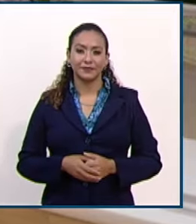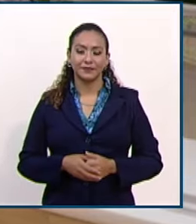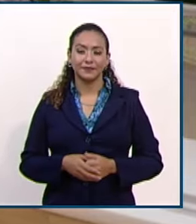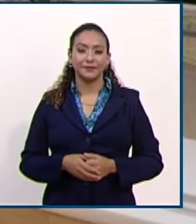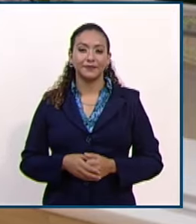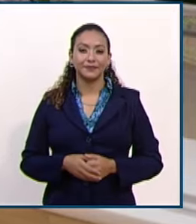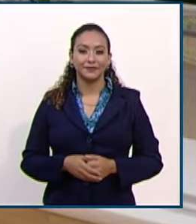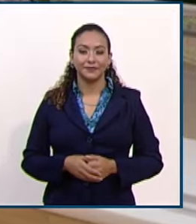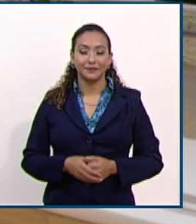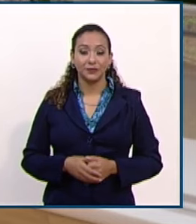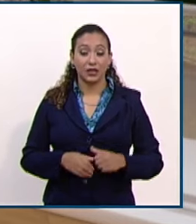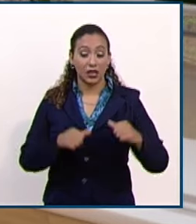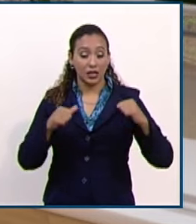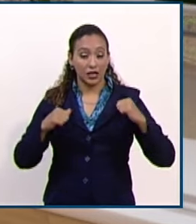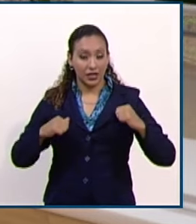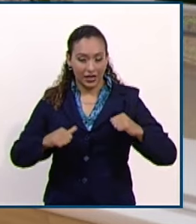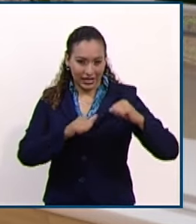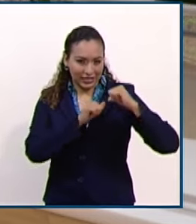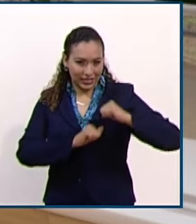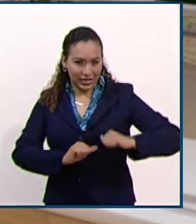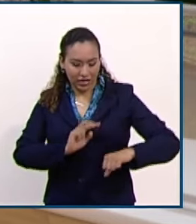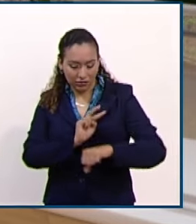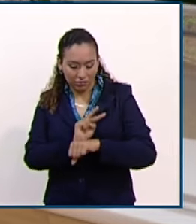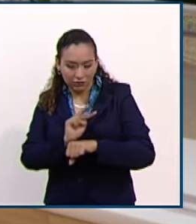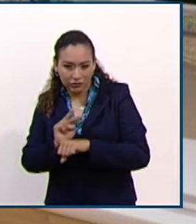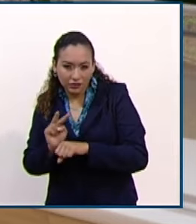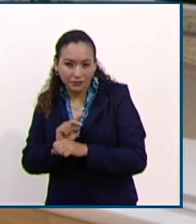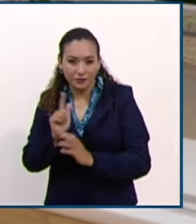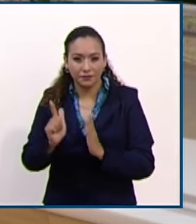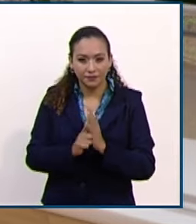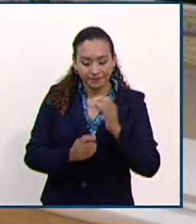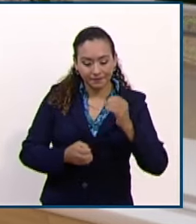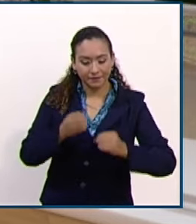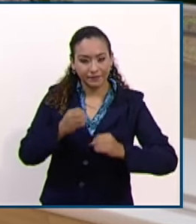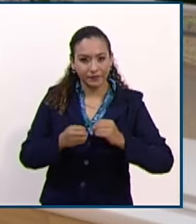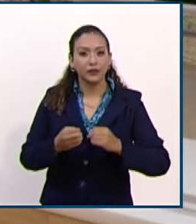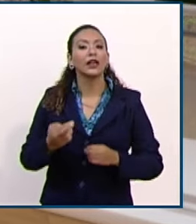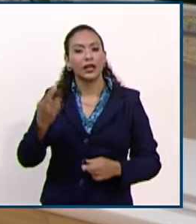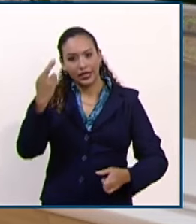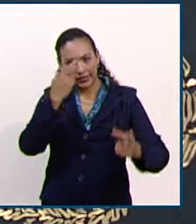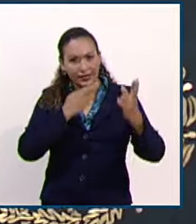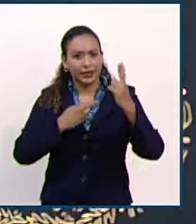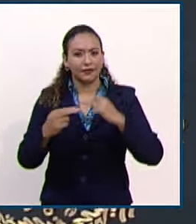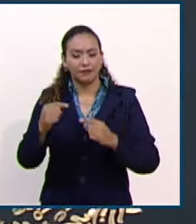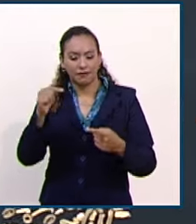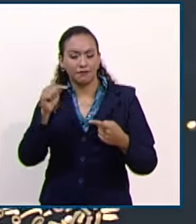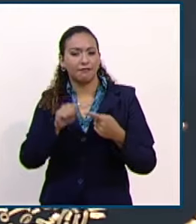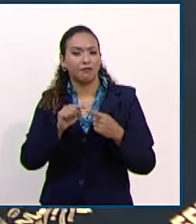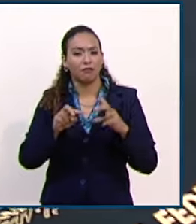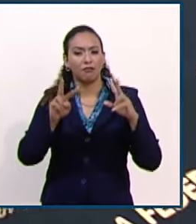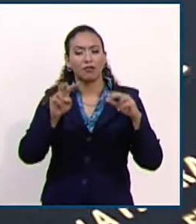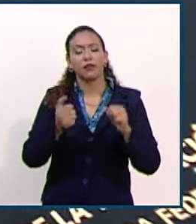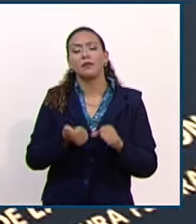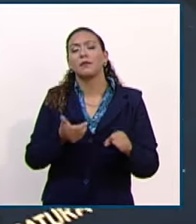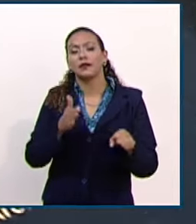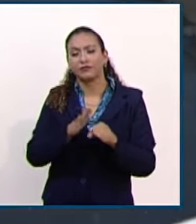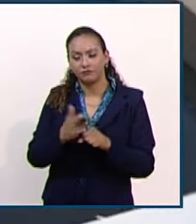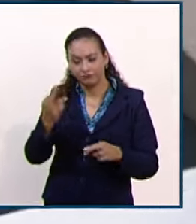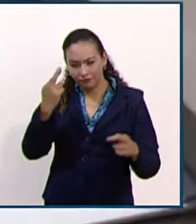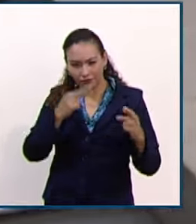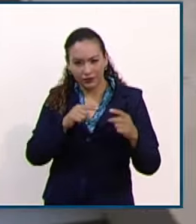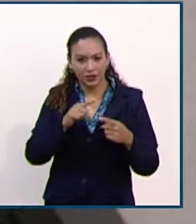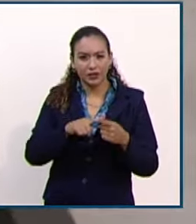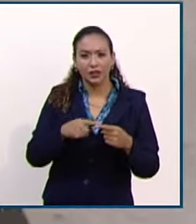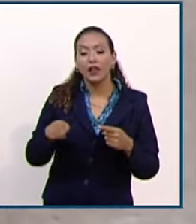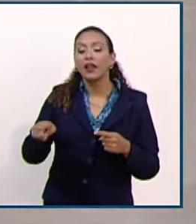El Consejo de la Judicatura Federal destacó una jurisprudencia relevante del primer tribunal colegiado en materia administrativa del